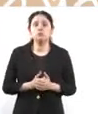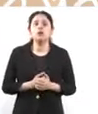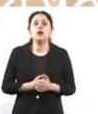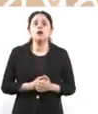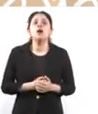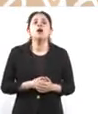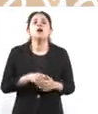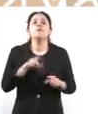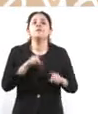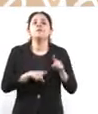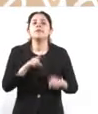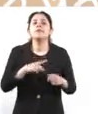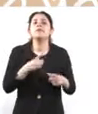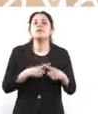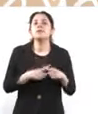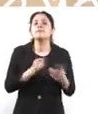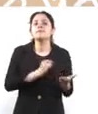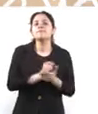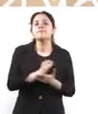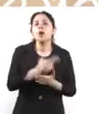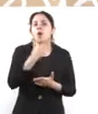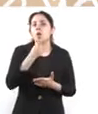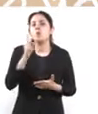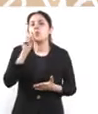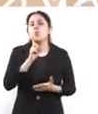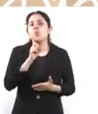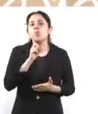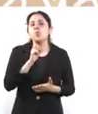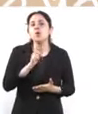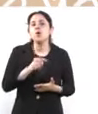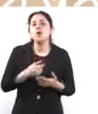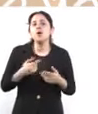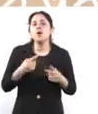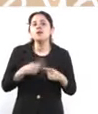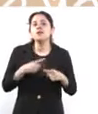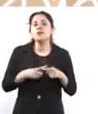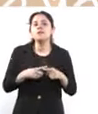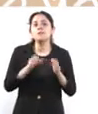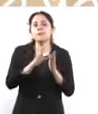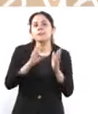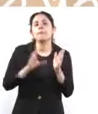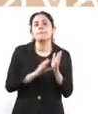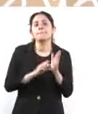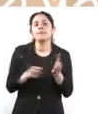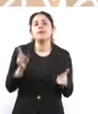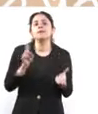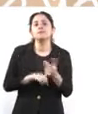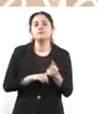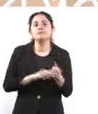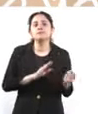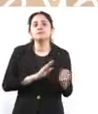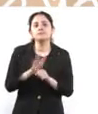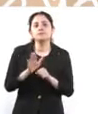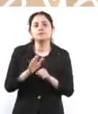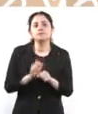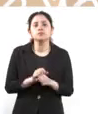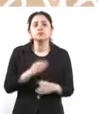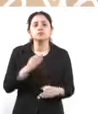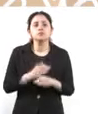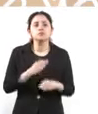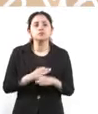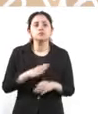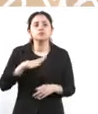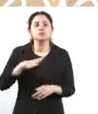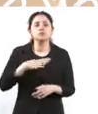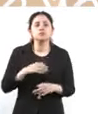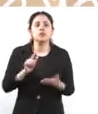del juez. ¿A qué criterio? Pues el establecido por la propia Constitución. ¿Cuáles son esos criterios que hoy están establecidos y por las